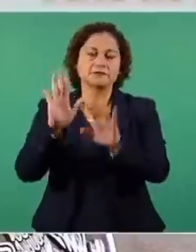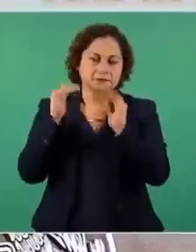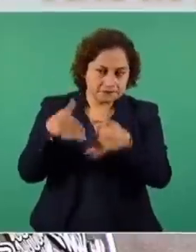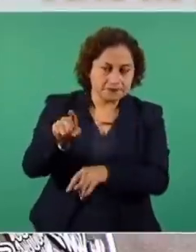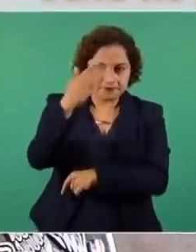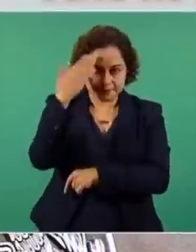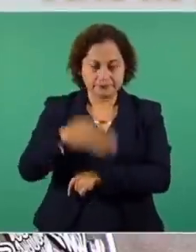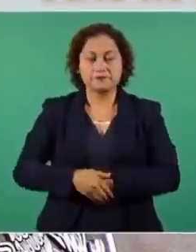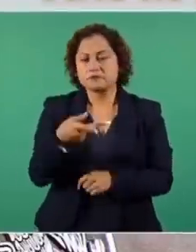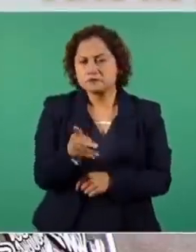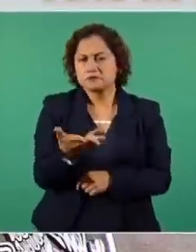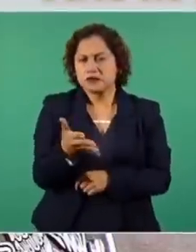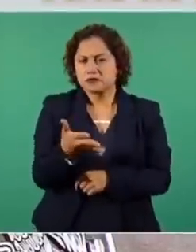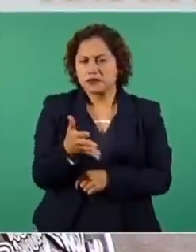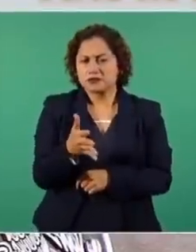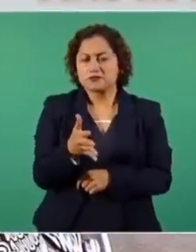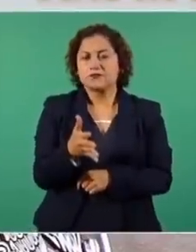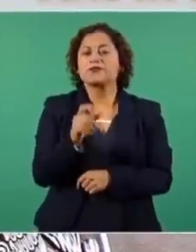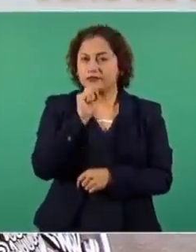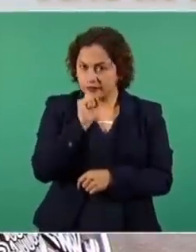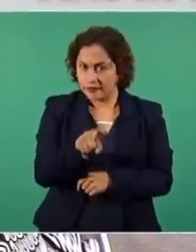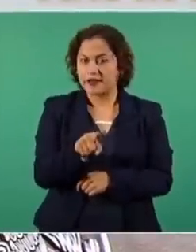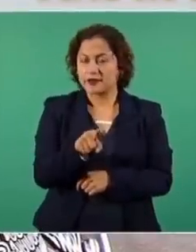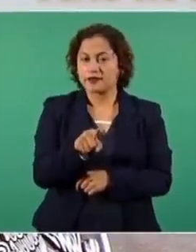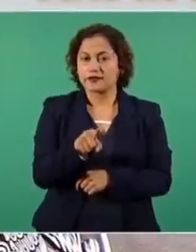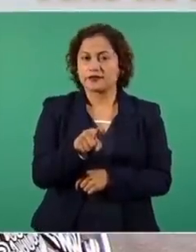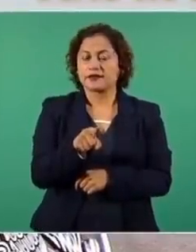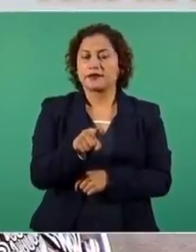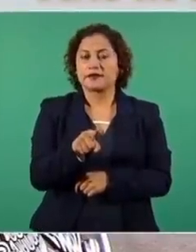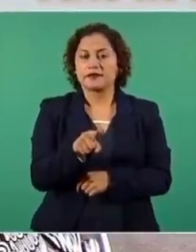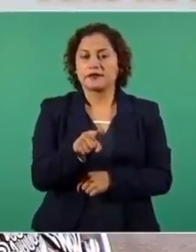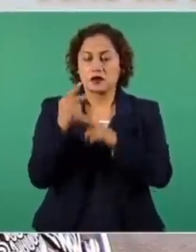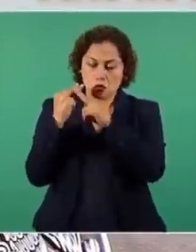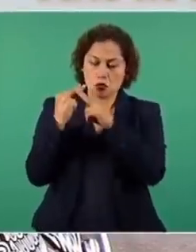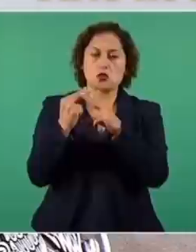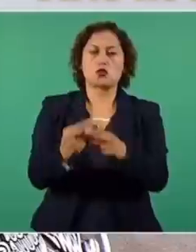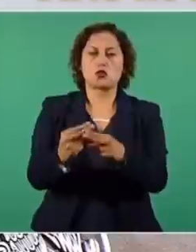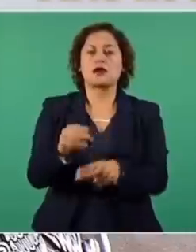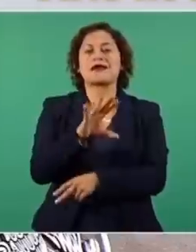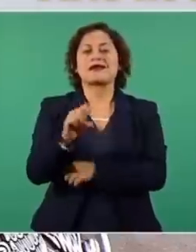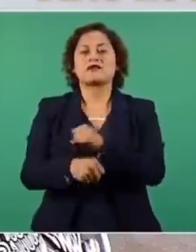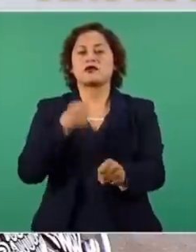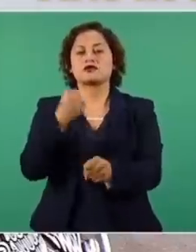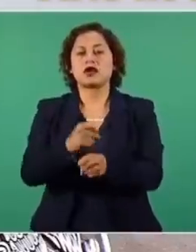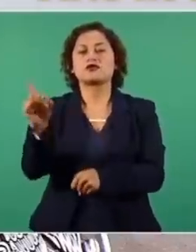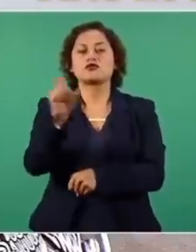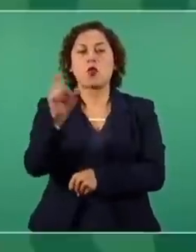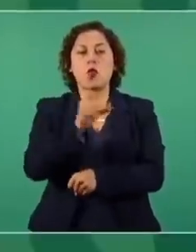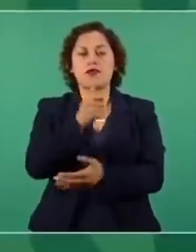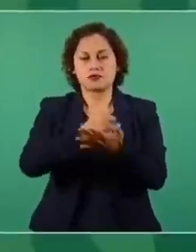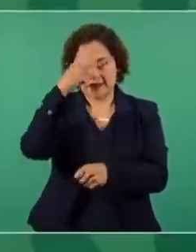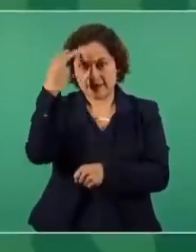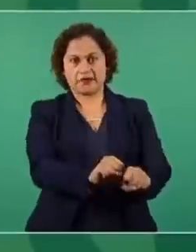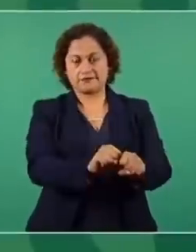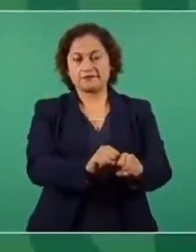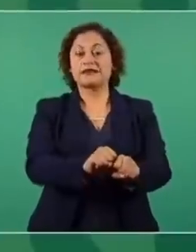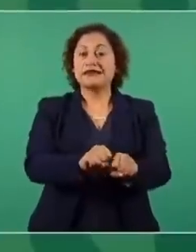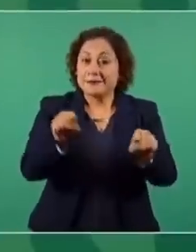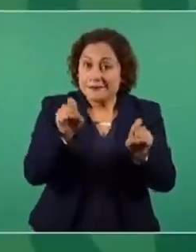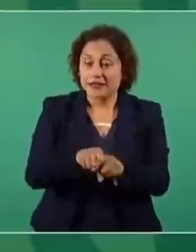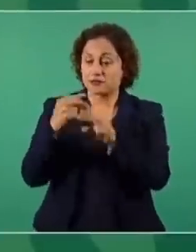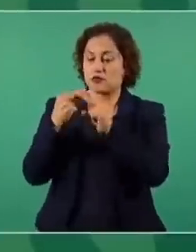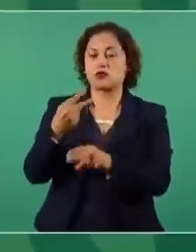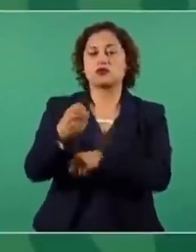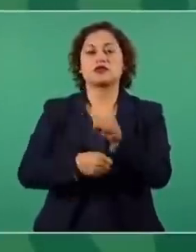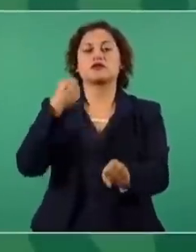de la toma de la invasión, de la caída de Tenochtitlán y 200 de la independencia. Por eso